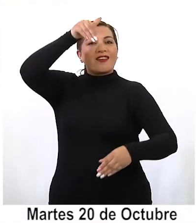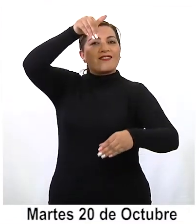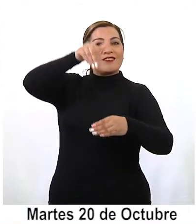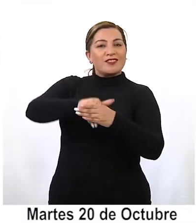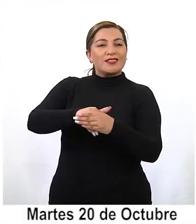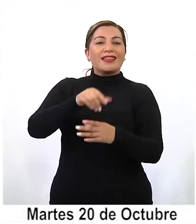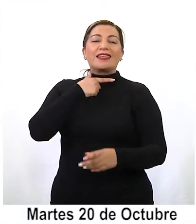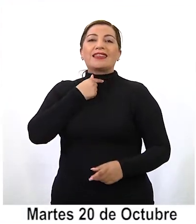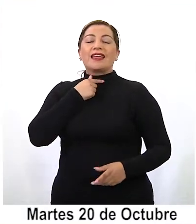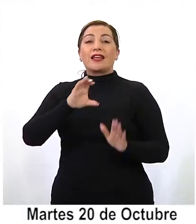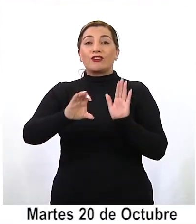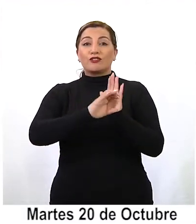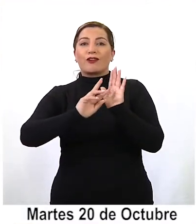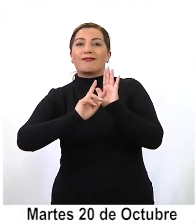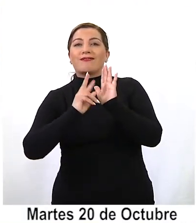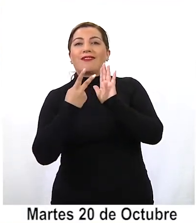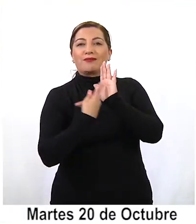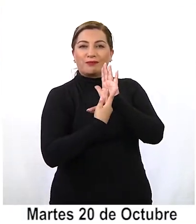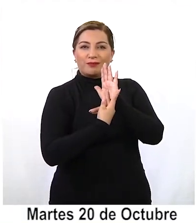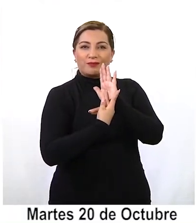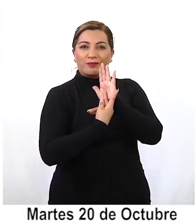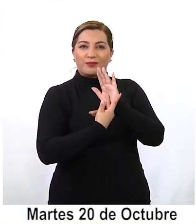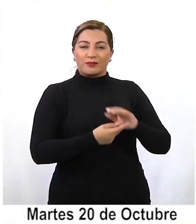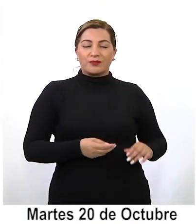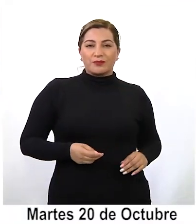que busca cambiar la actual constitución.